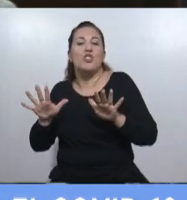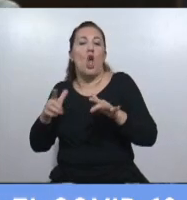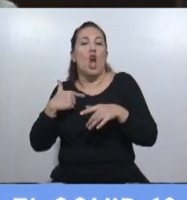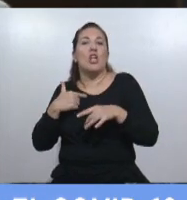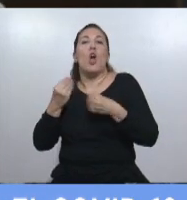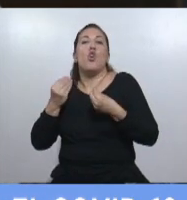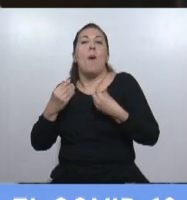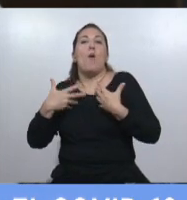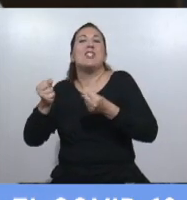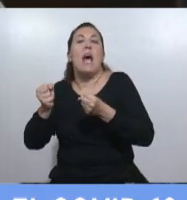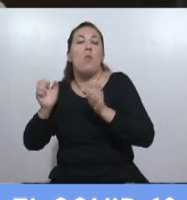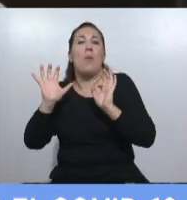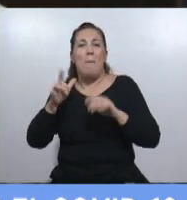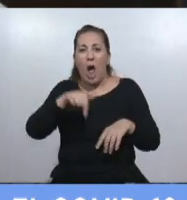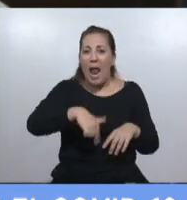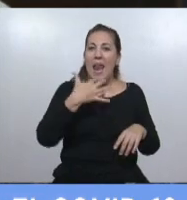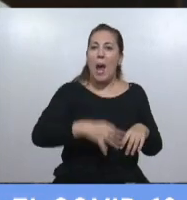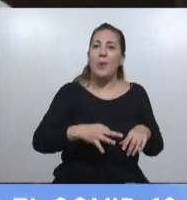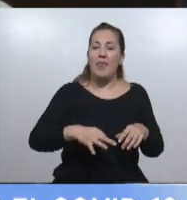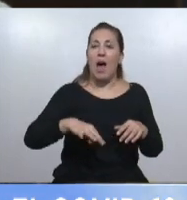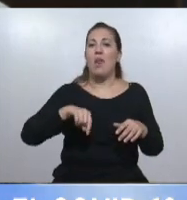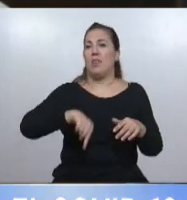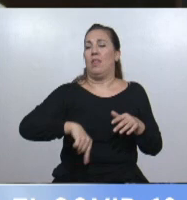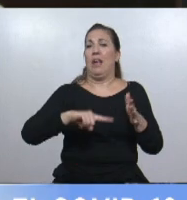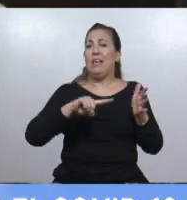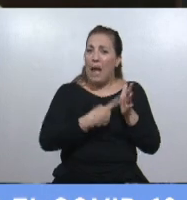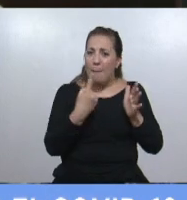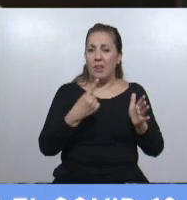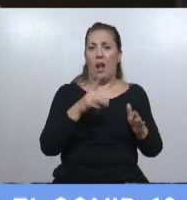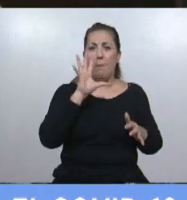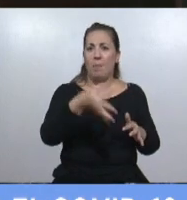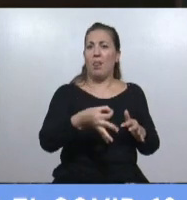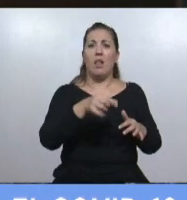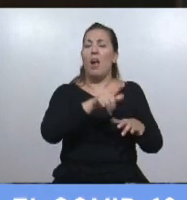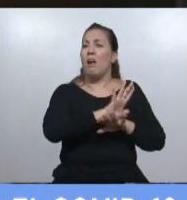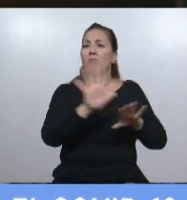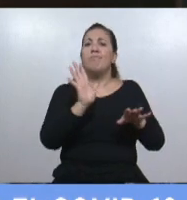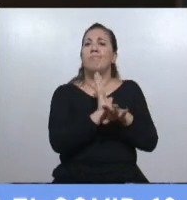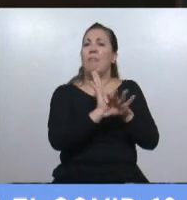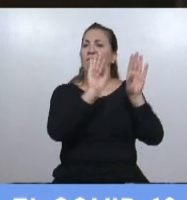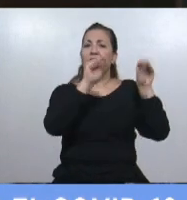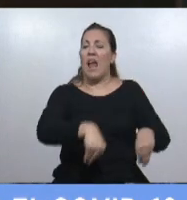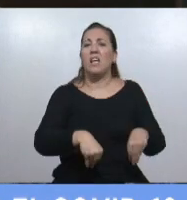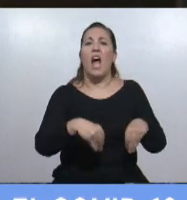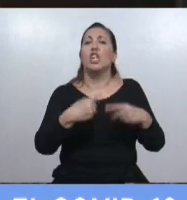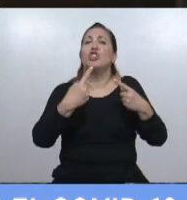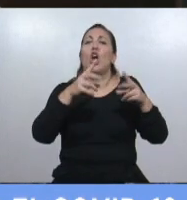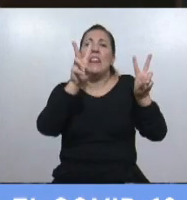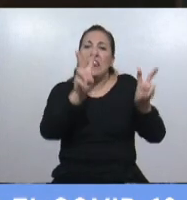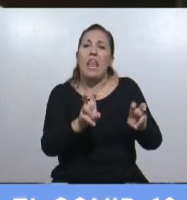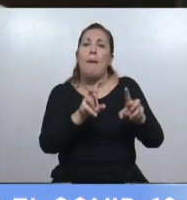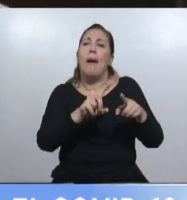verdad que la Ciudad de Buenos Aires evidenció el más rotundo fracaso en la política